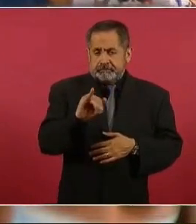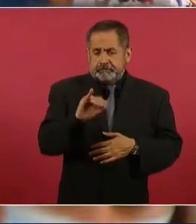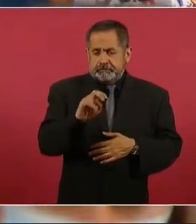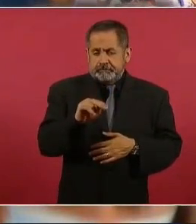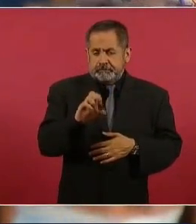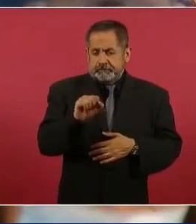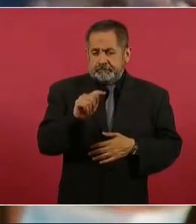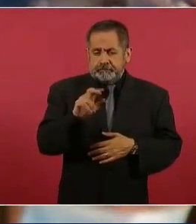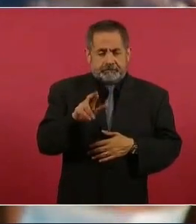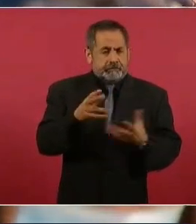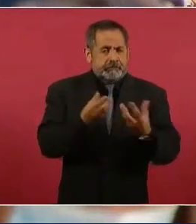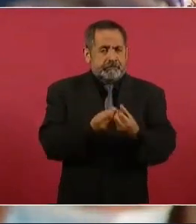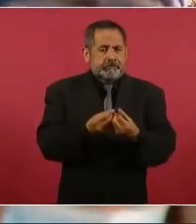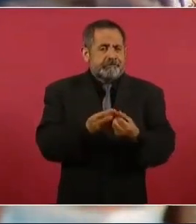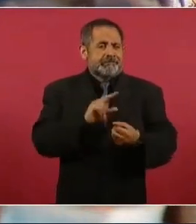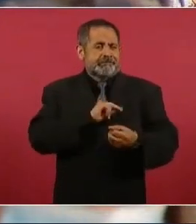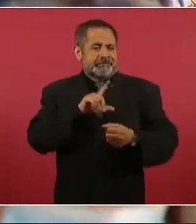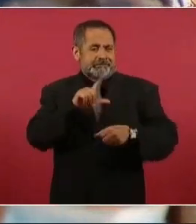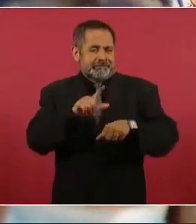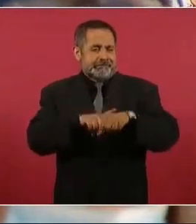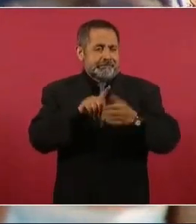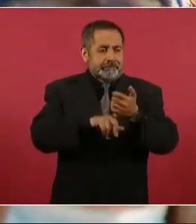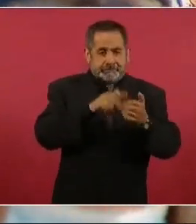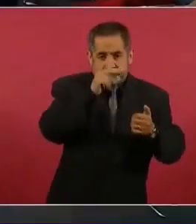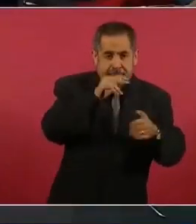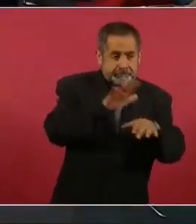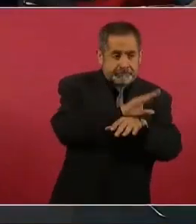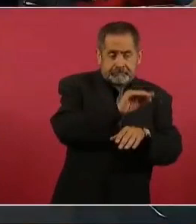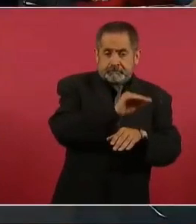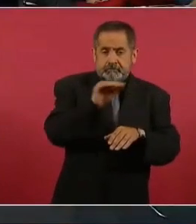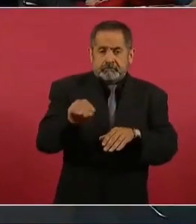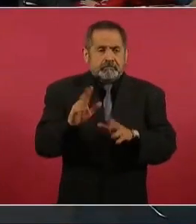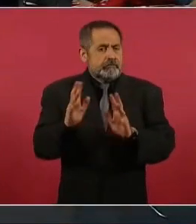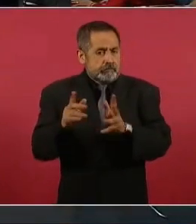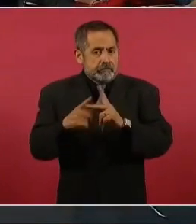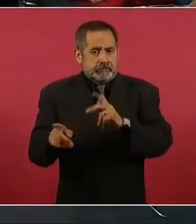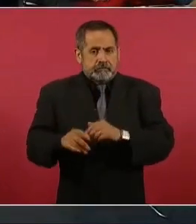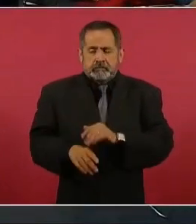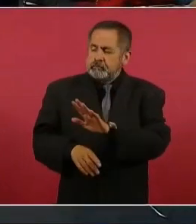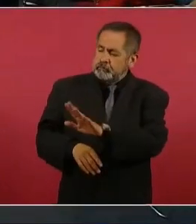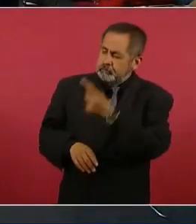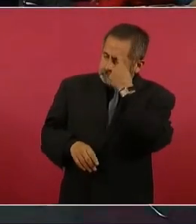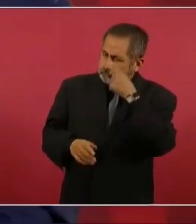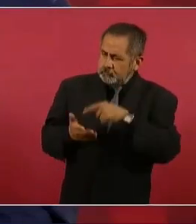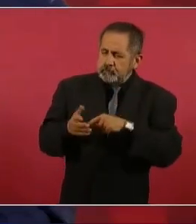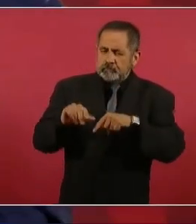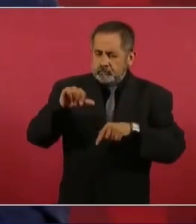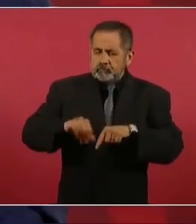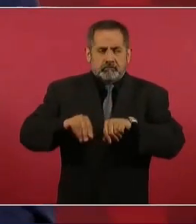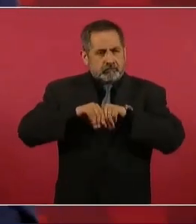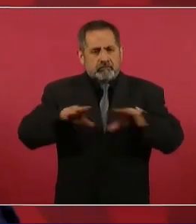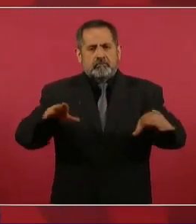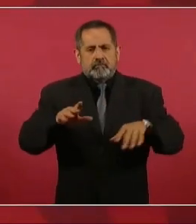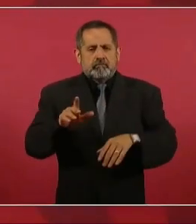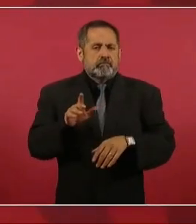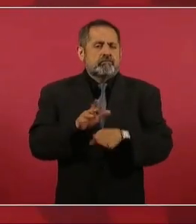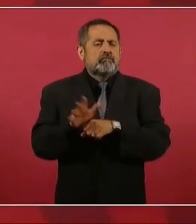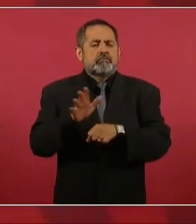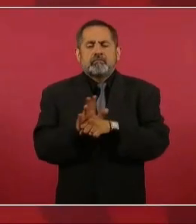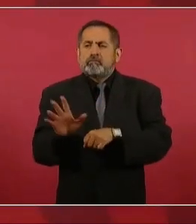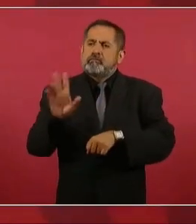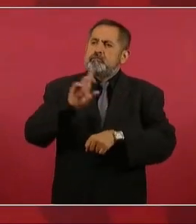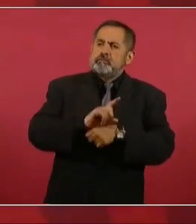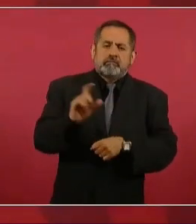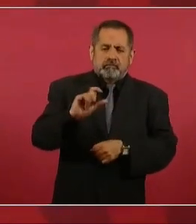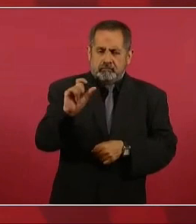-Bienestar, el hospital de especialidades de Hermosillo. Yo creo que hoy sabemos ya cuándo